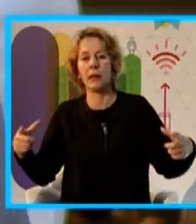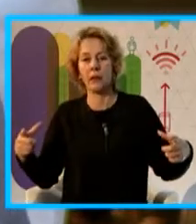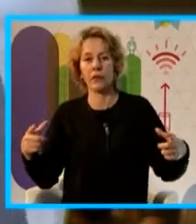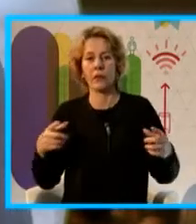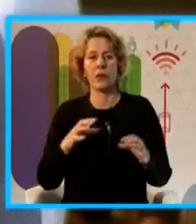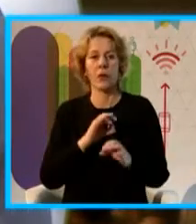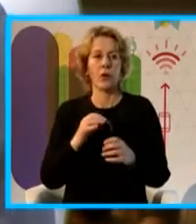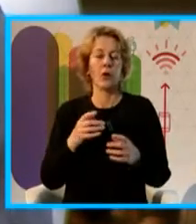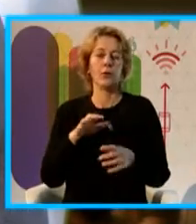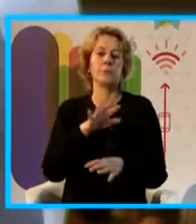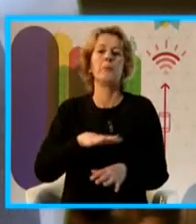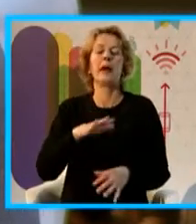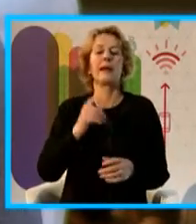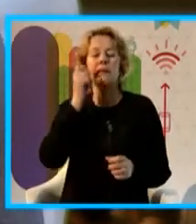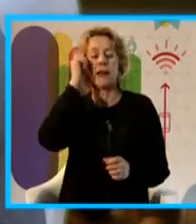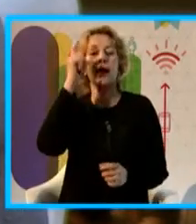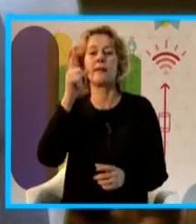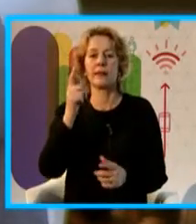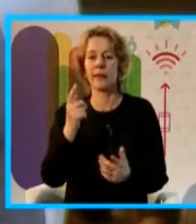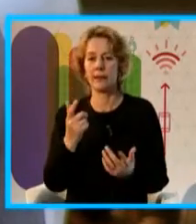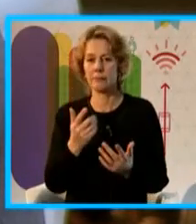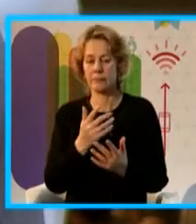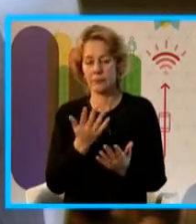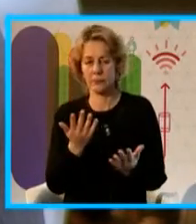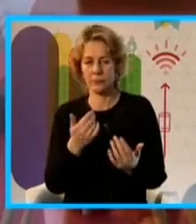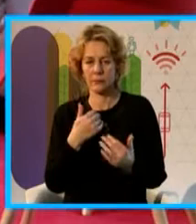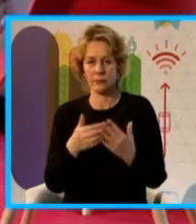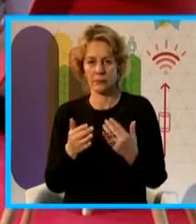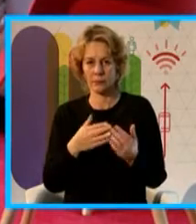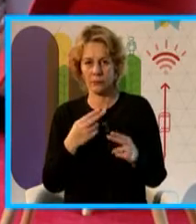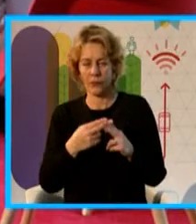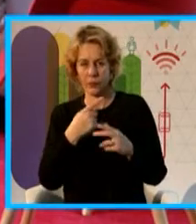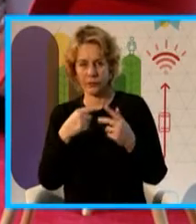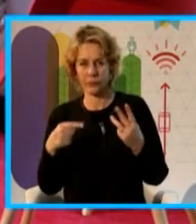definiendo los siguientes componentes. La información del parque,